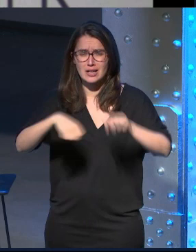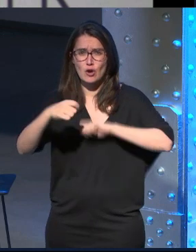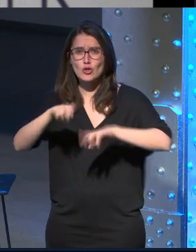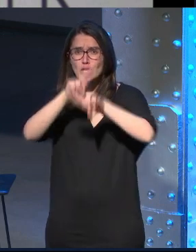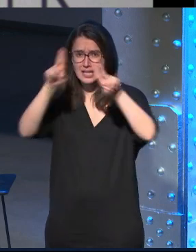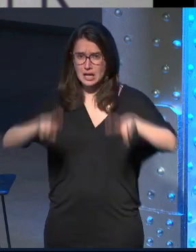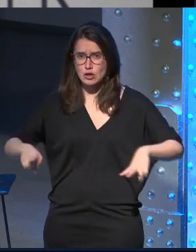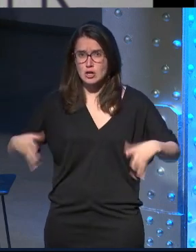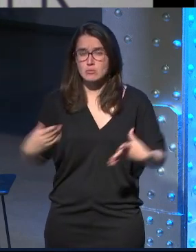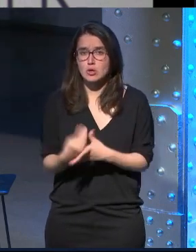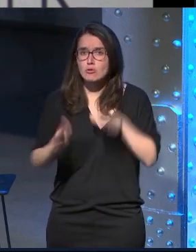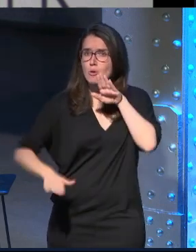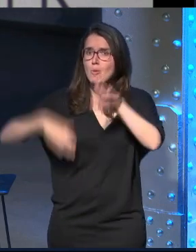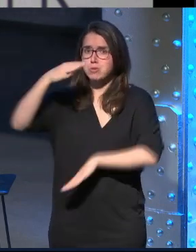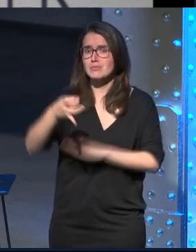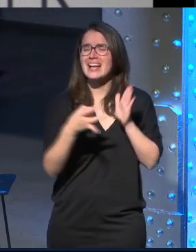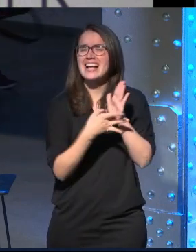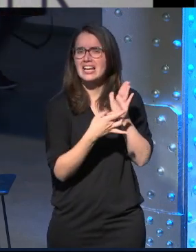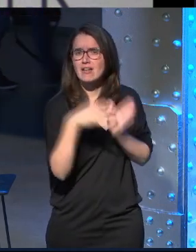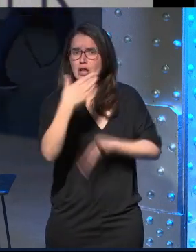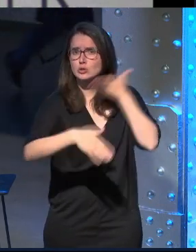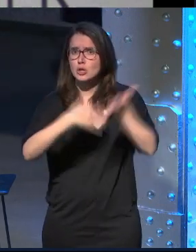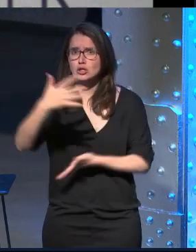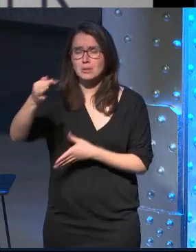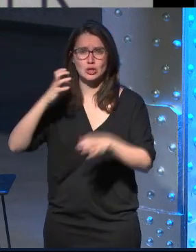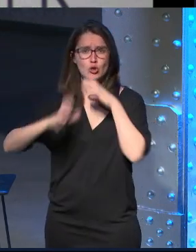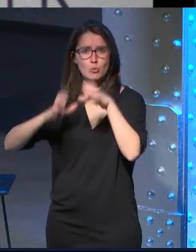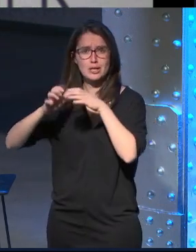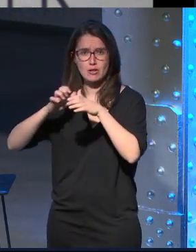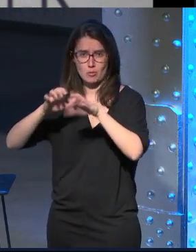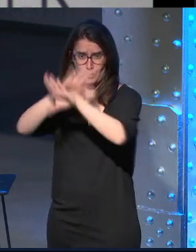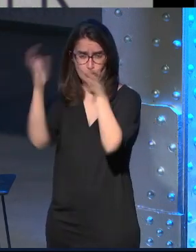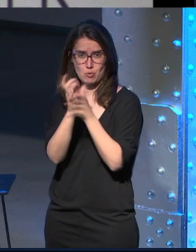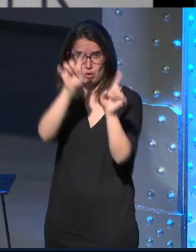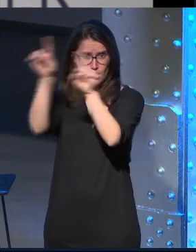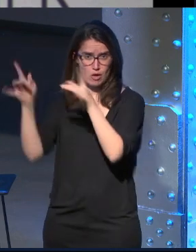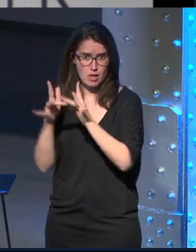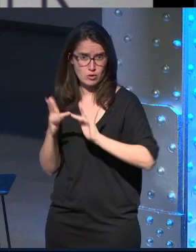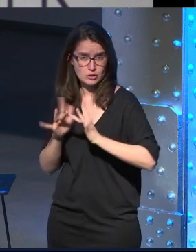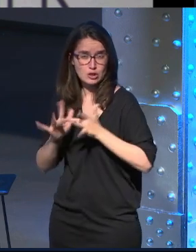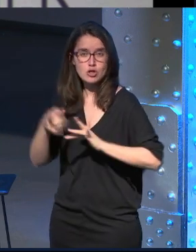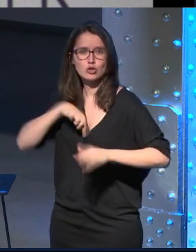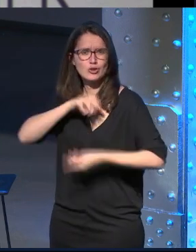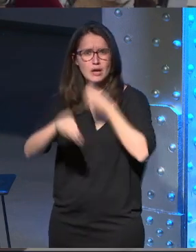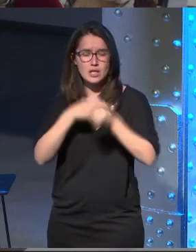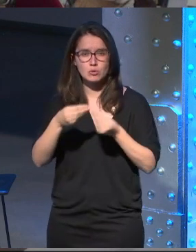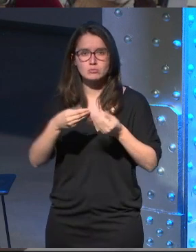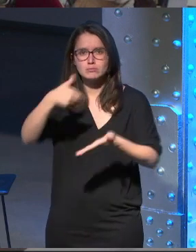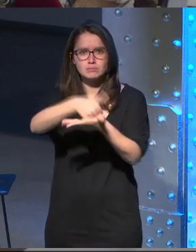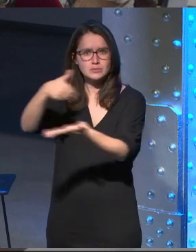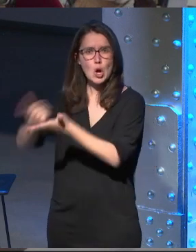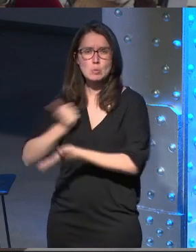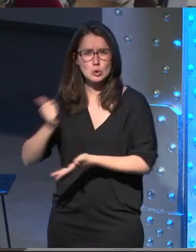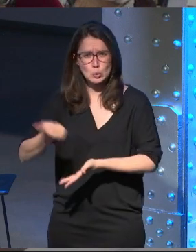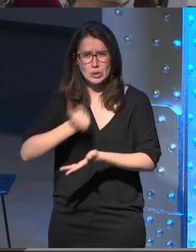y con él pudimos dar un salto de calidad tanto en los procesos como en la comunicación hacia afuera de en qué estábamos haciendo y empezaron a llegar las grandes